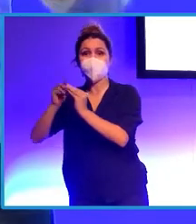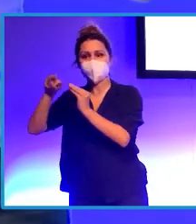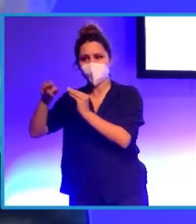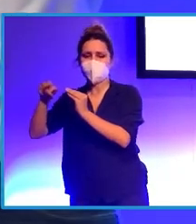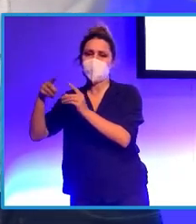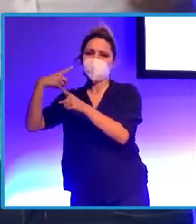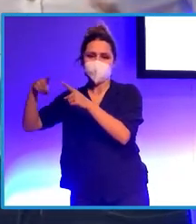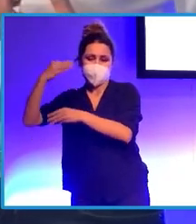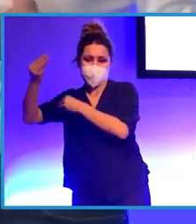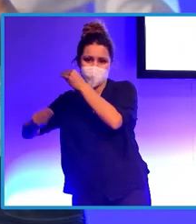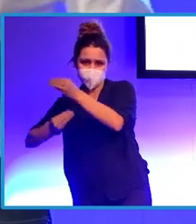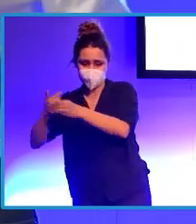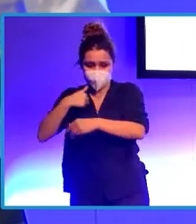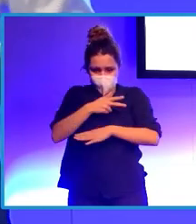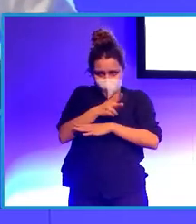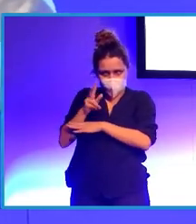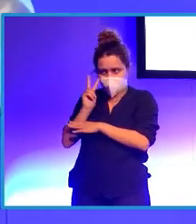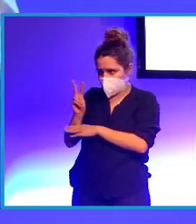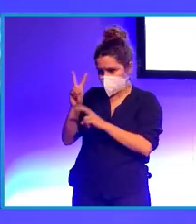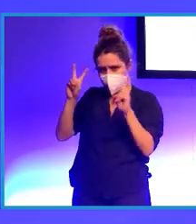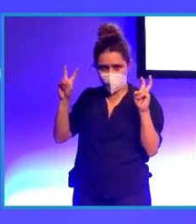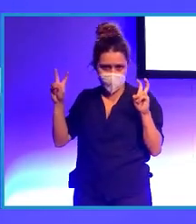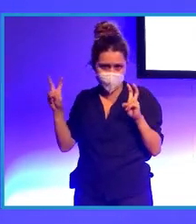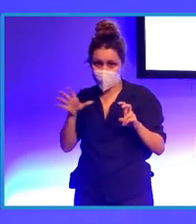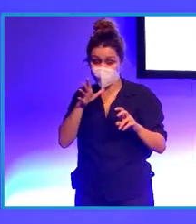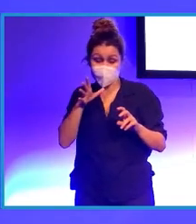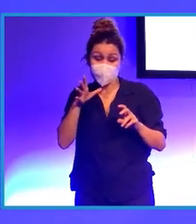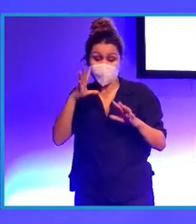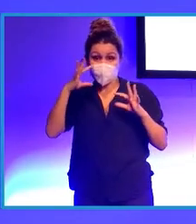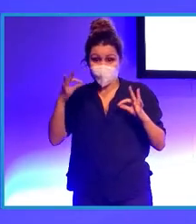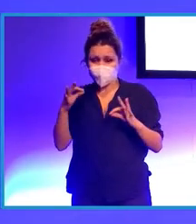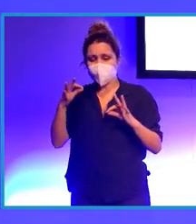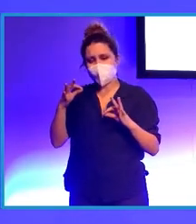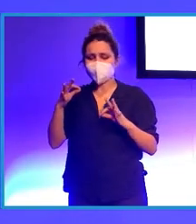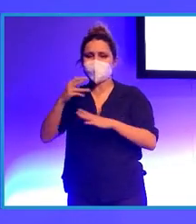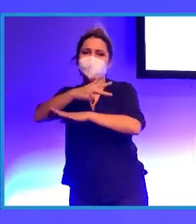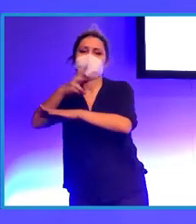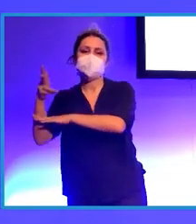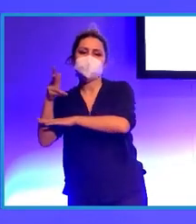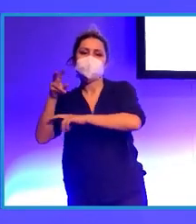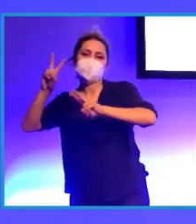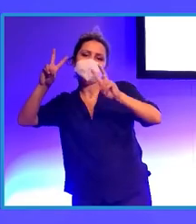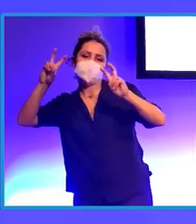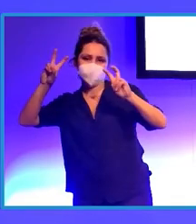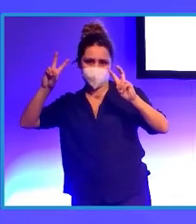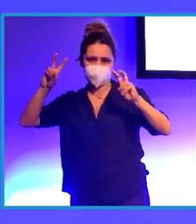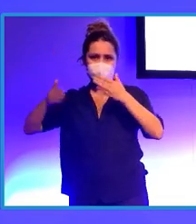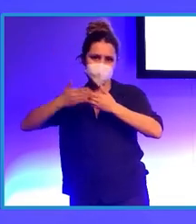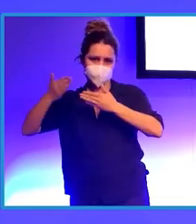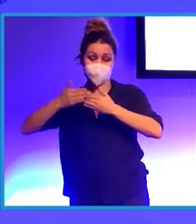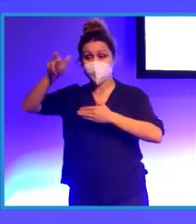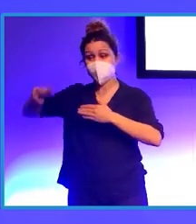también, eso es novedoso para mí y es una manera totalmente distinta de realizar. Y es que el